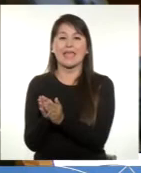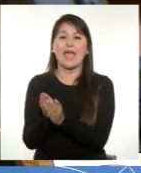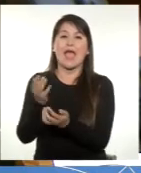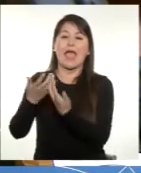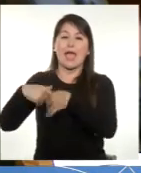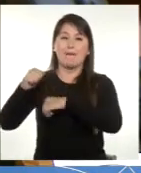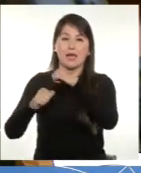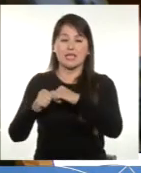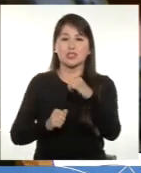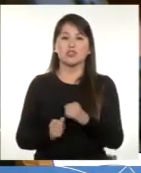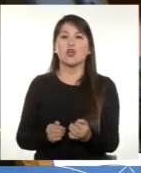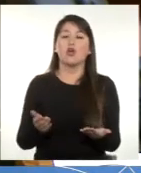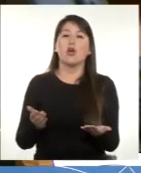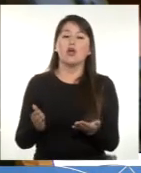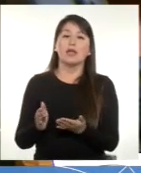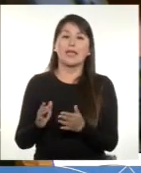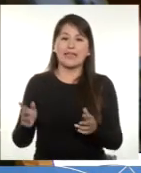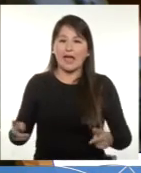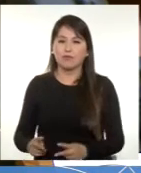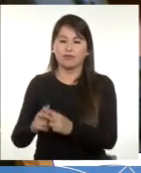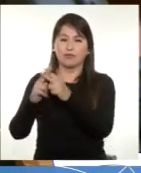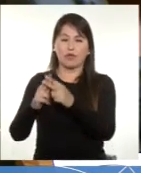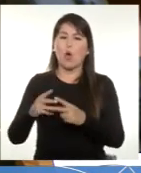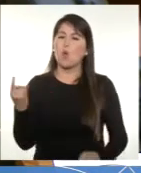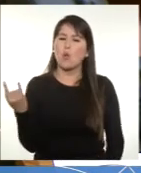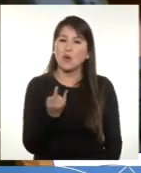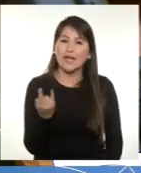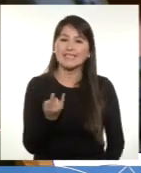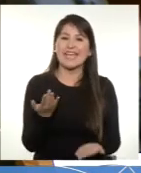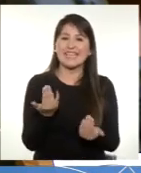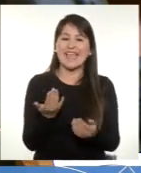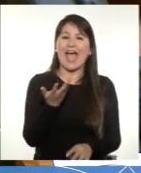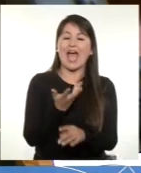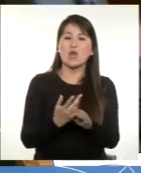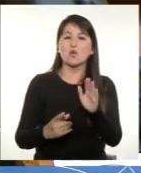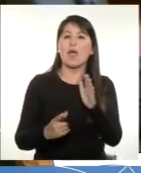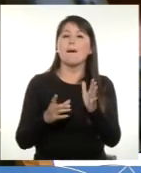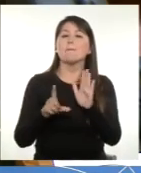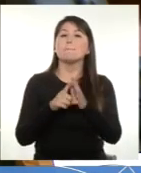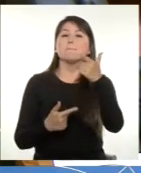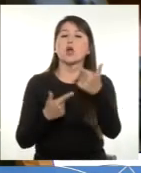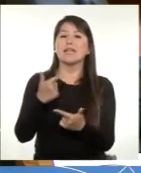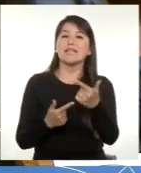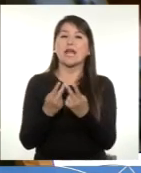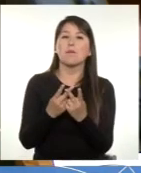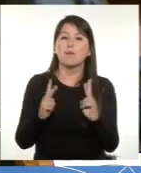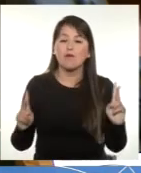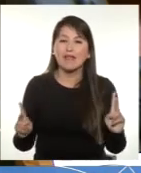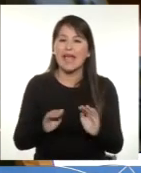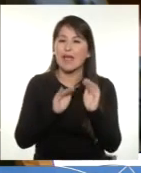respaldando a gremios como una PyME que están levantando la urgencia de que exista una política pública pro PyME de verdad